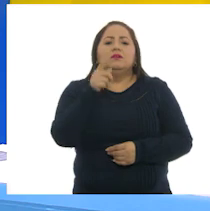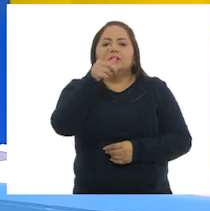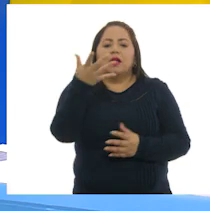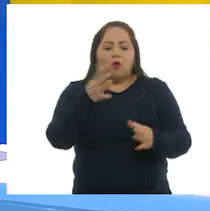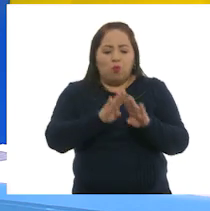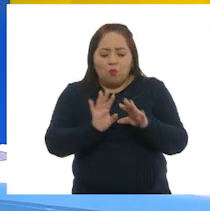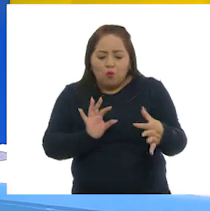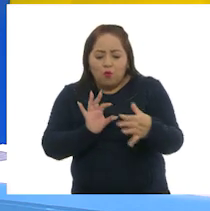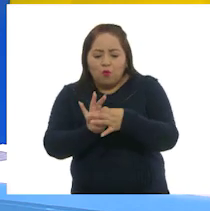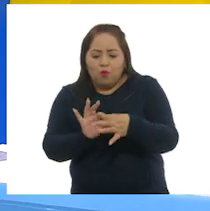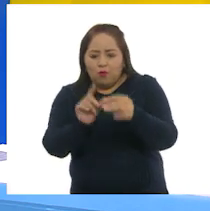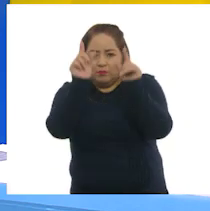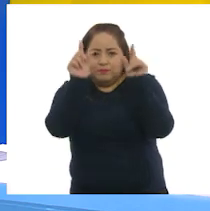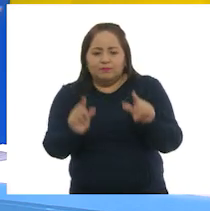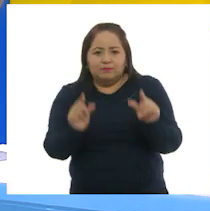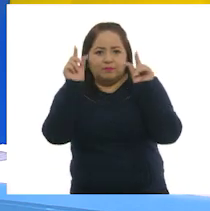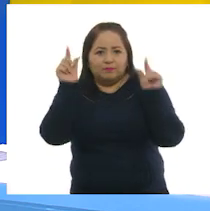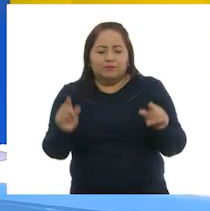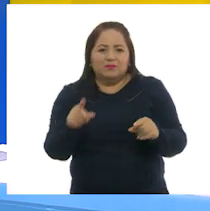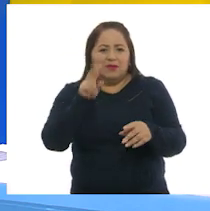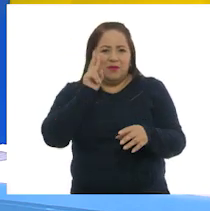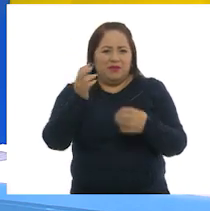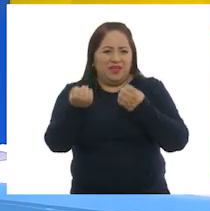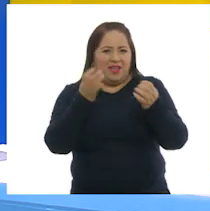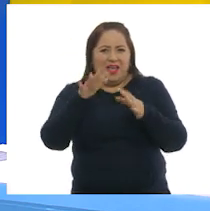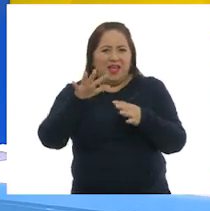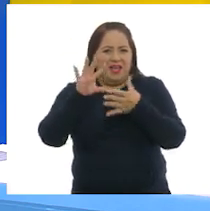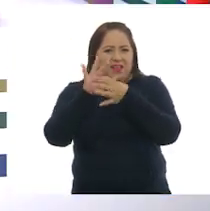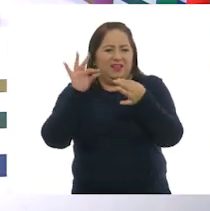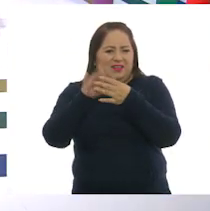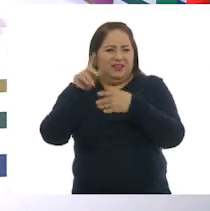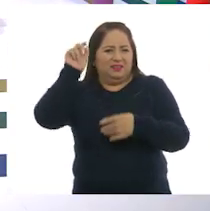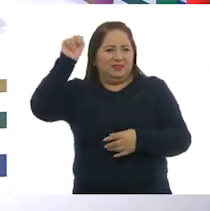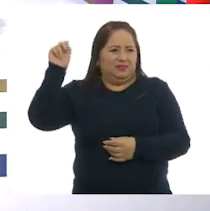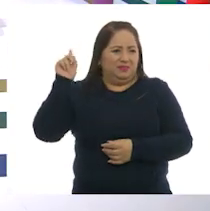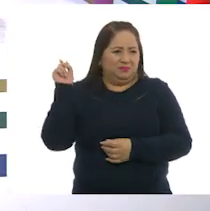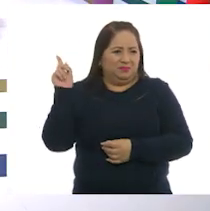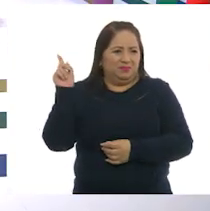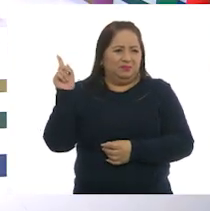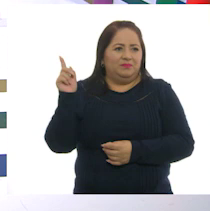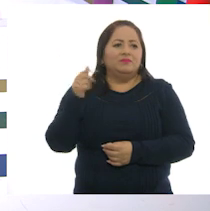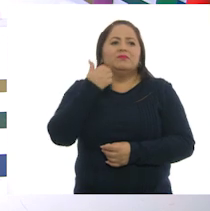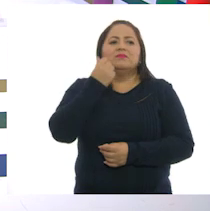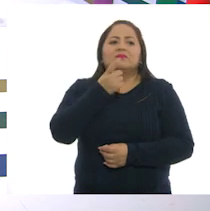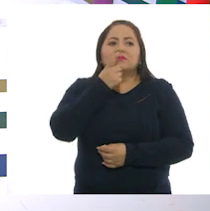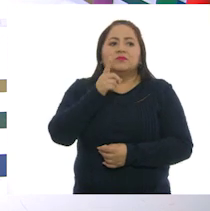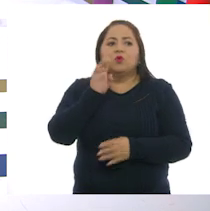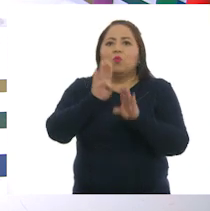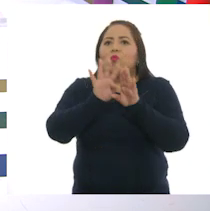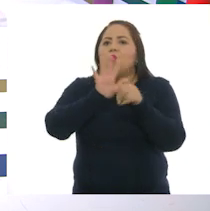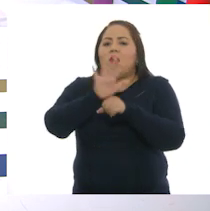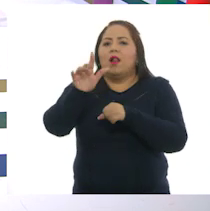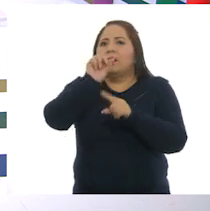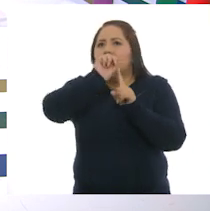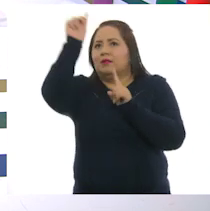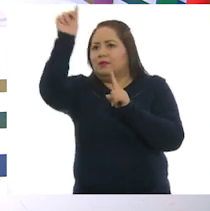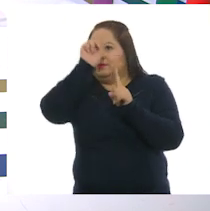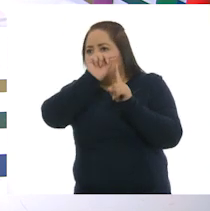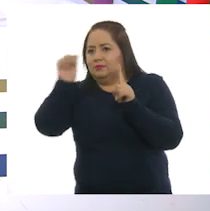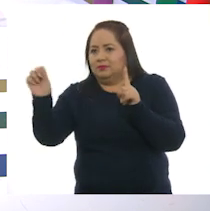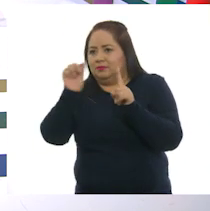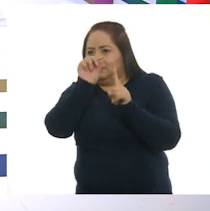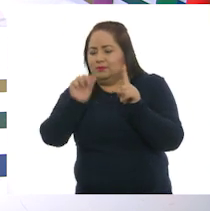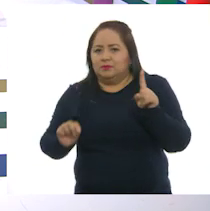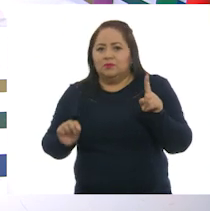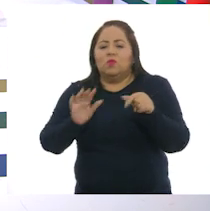relacionar las columnas. En el ejercicio que tenemos en nuestro pizarrón. Es decir, uniremos con una línea un